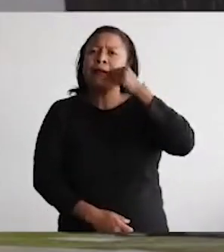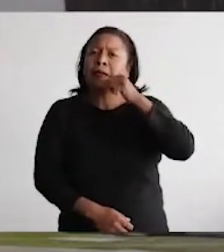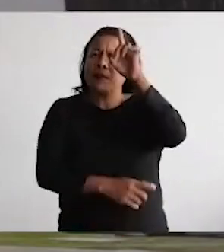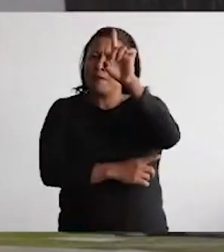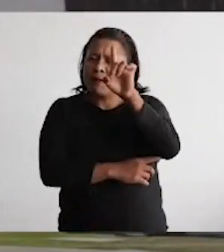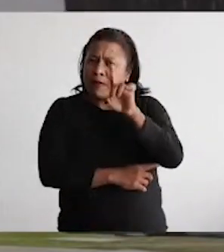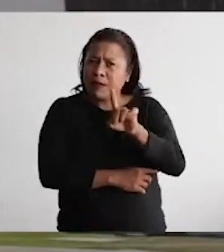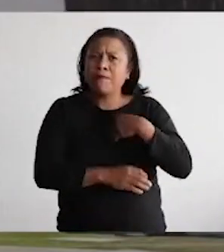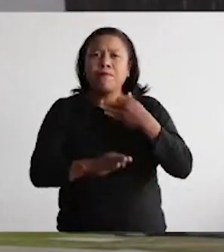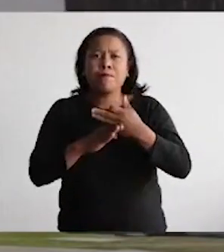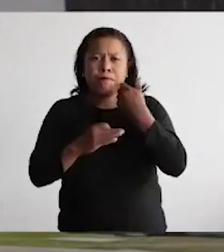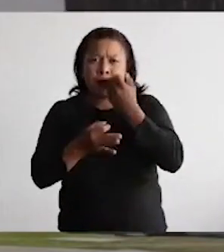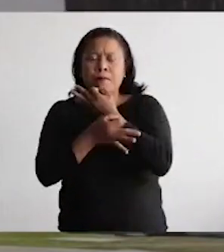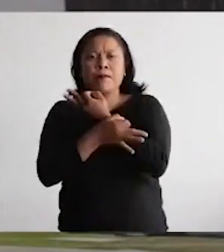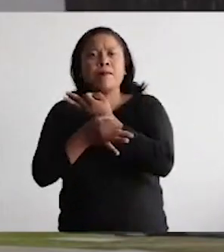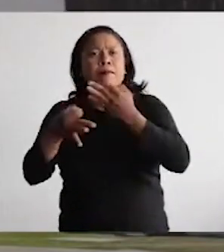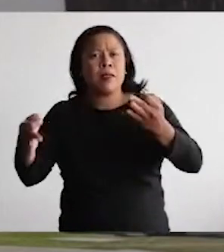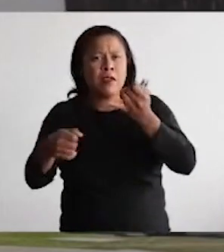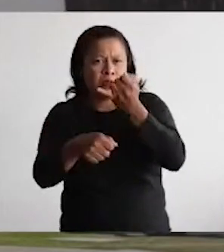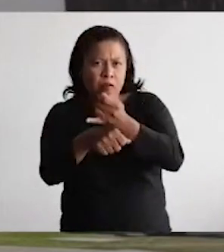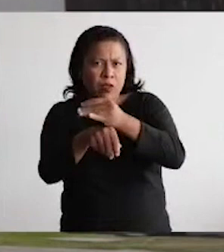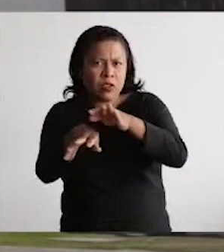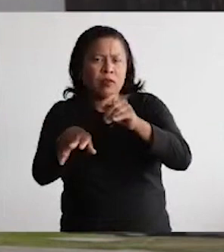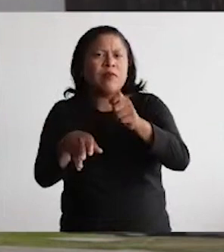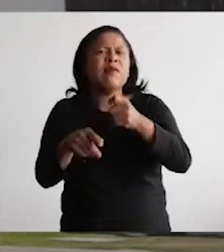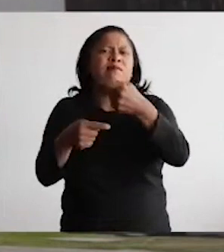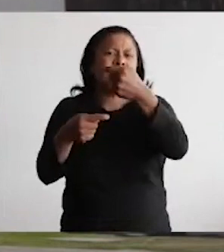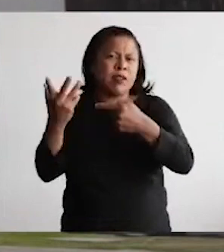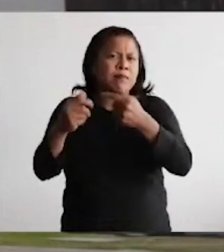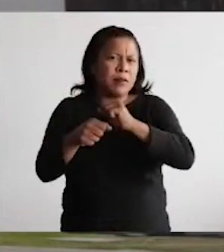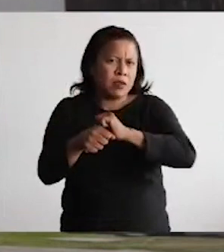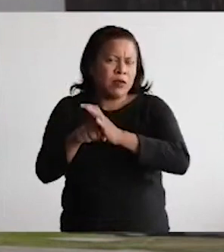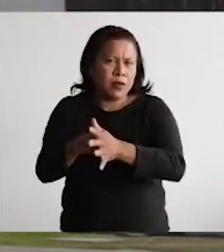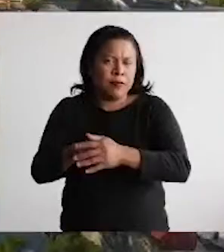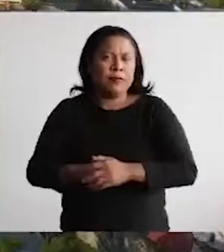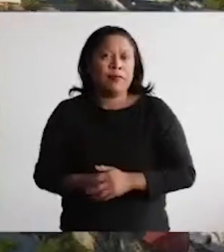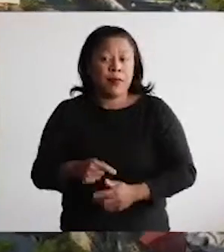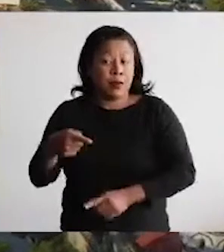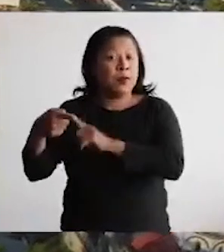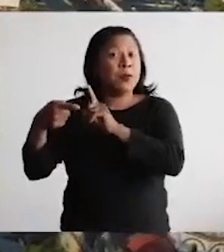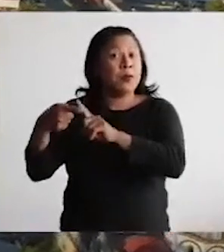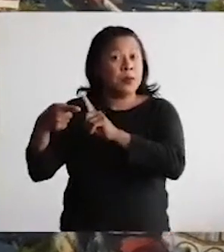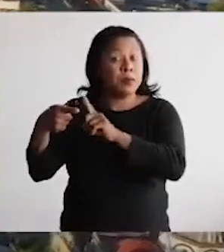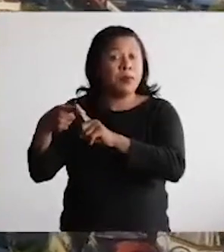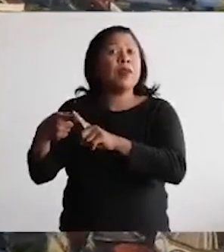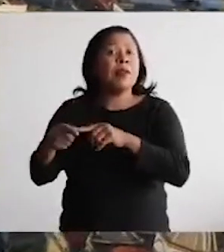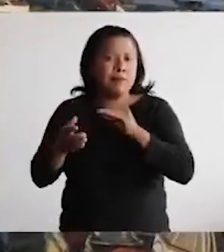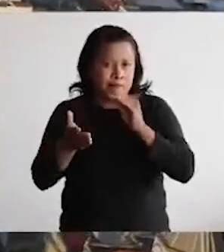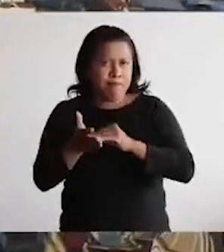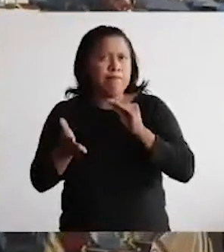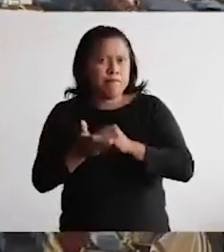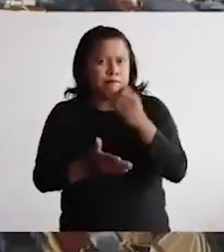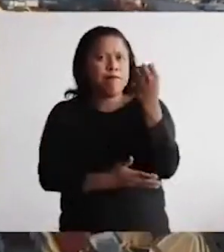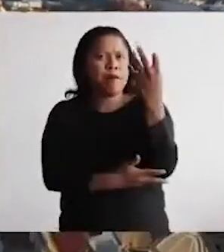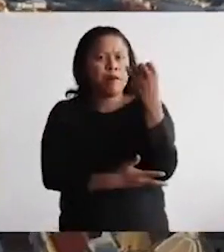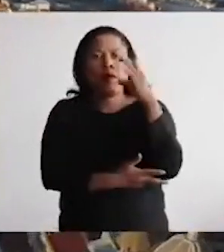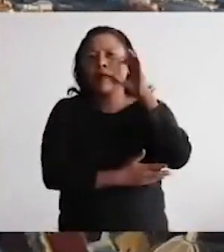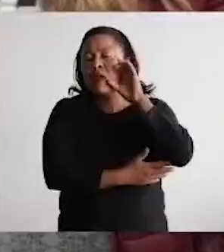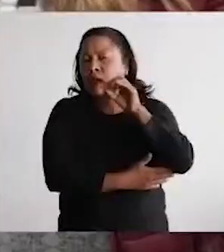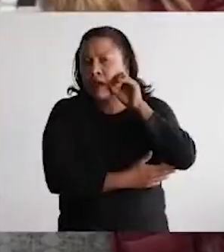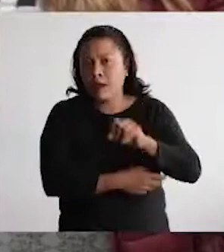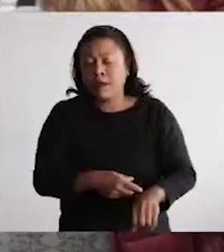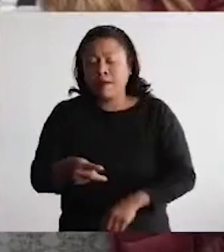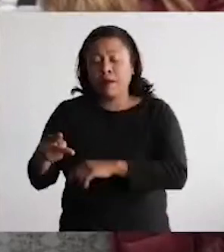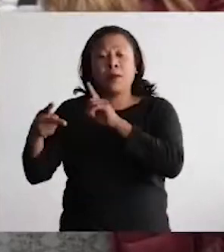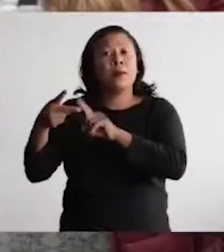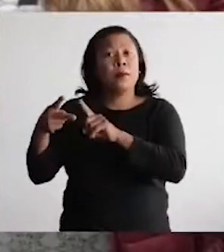cada fin de semana me dirijo a ustedes para informar sobre el estado de la pandemia. Uno, seguimos en semáforo naranja.